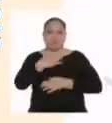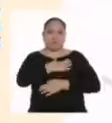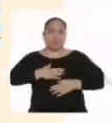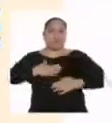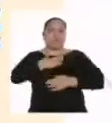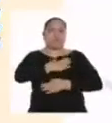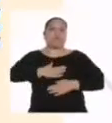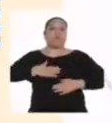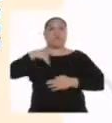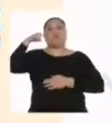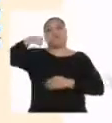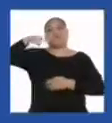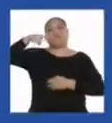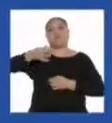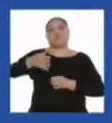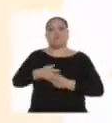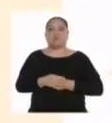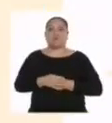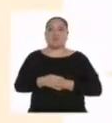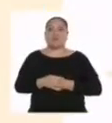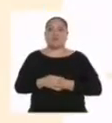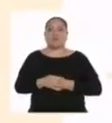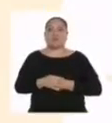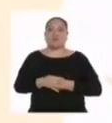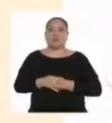satisfacción de las necesidades.